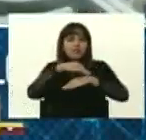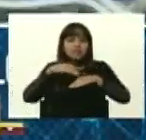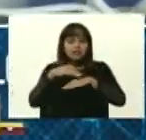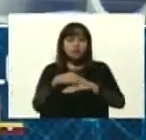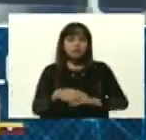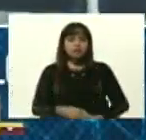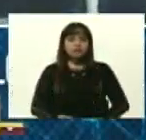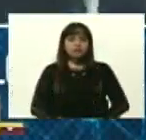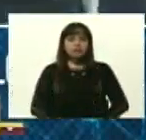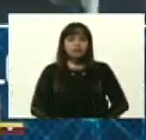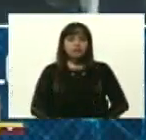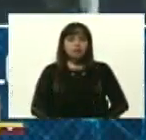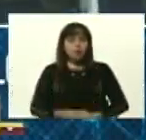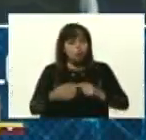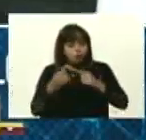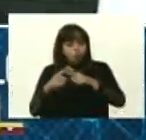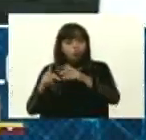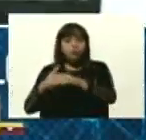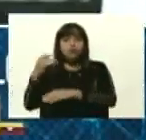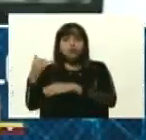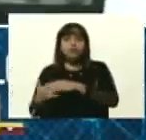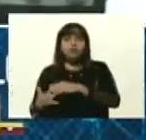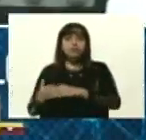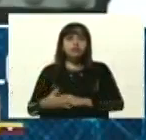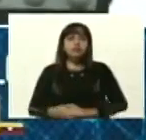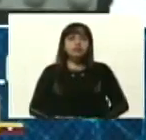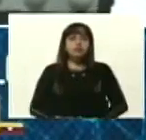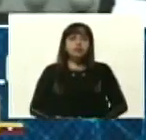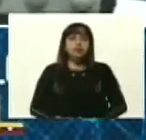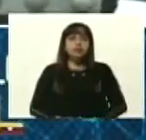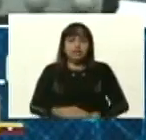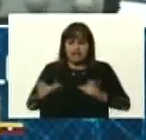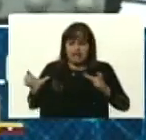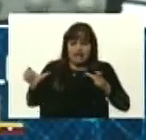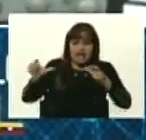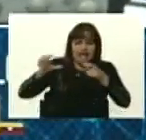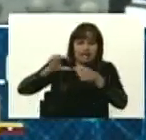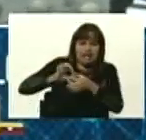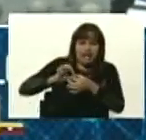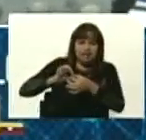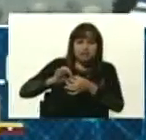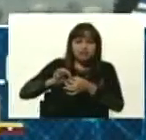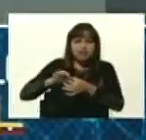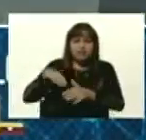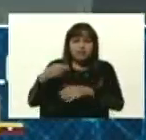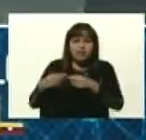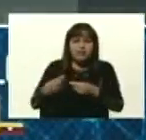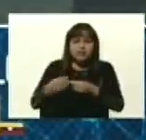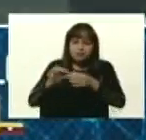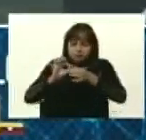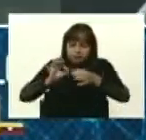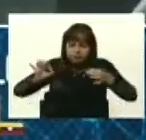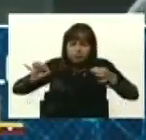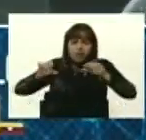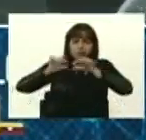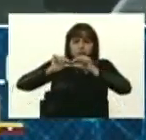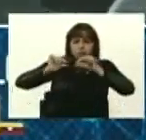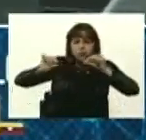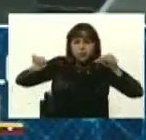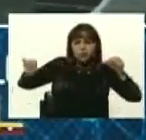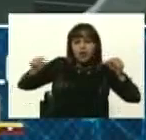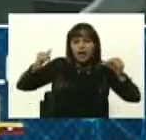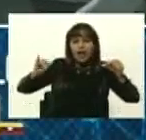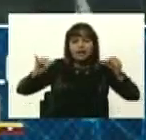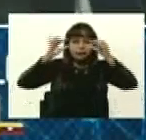así como el otro proyecto, que son los herrajes para sujetar la fibra óptica contendido